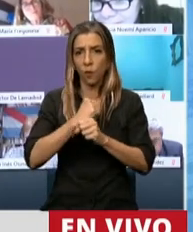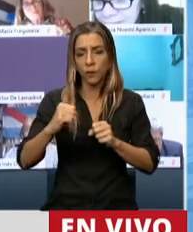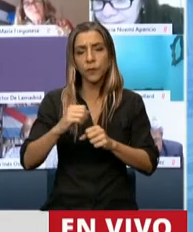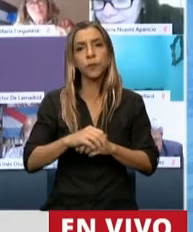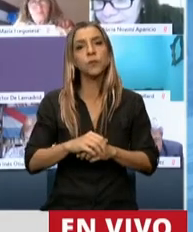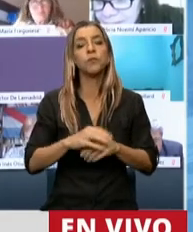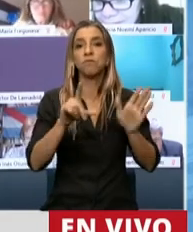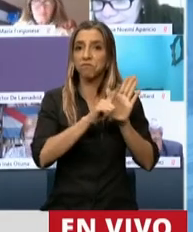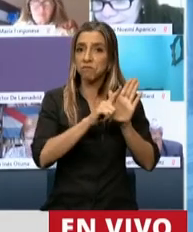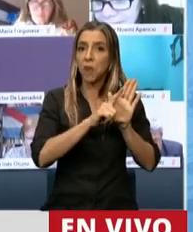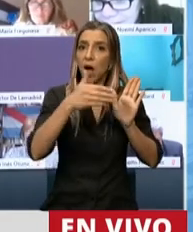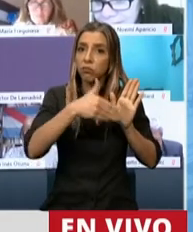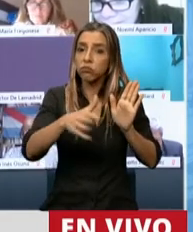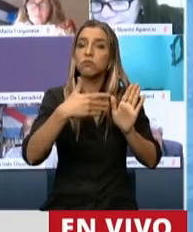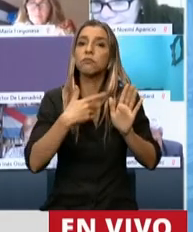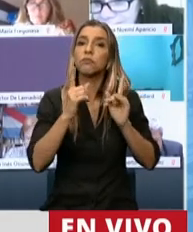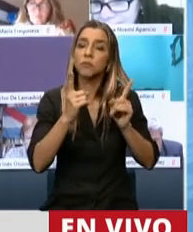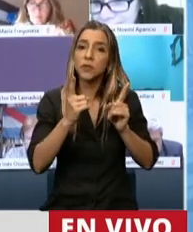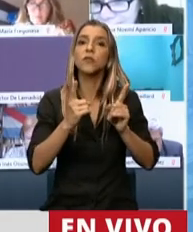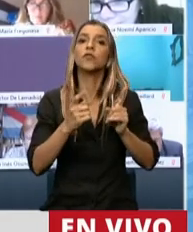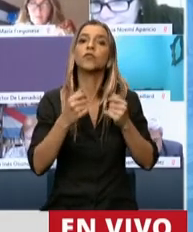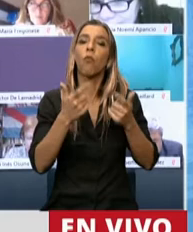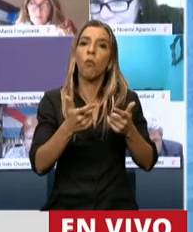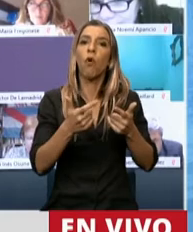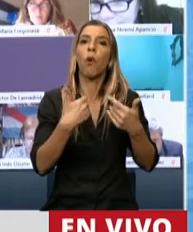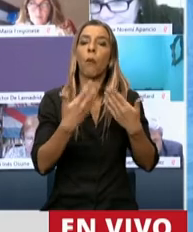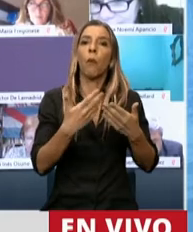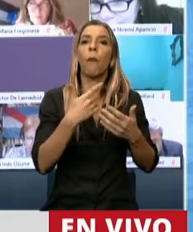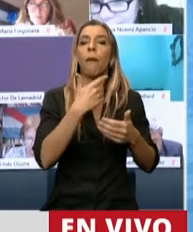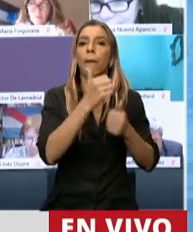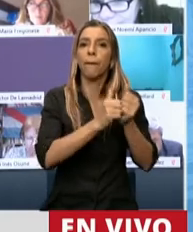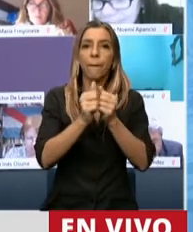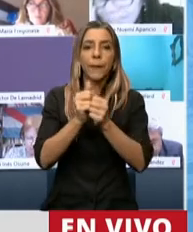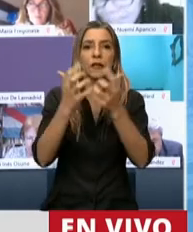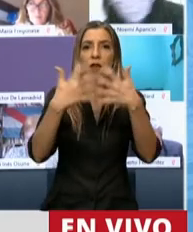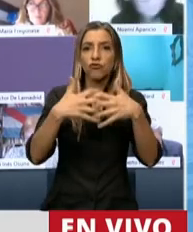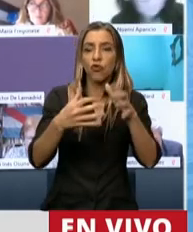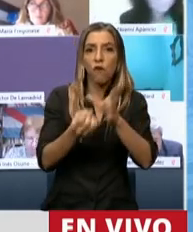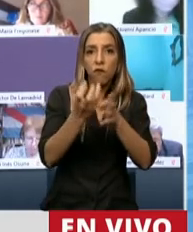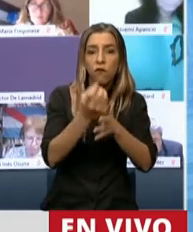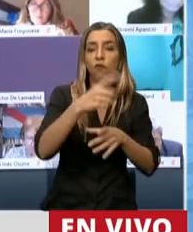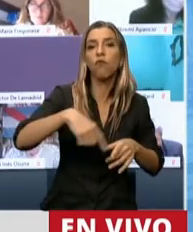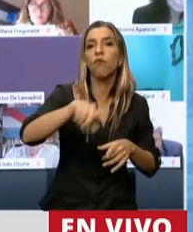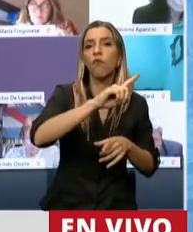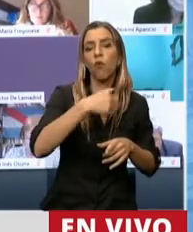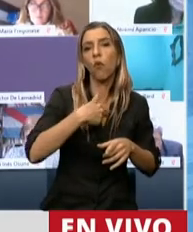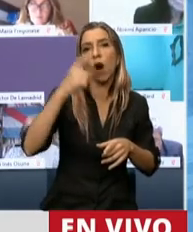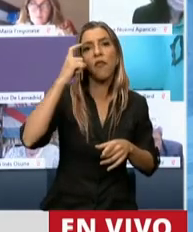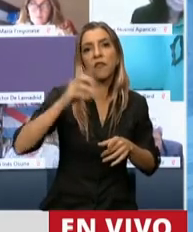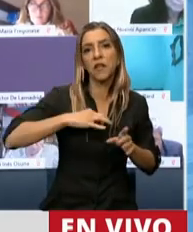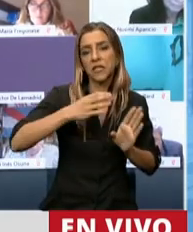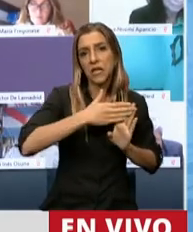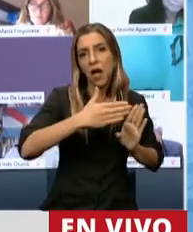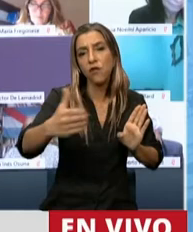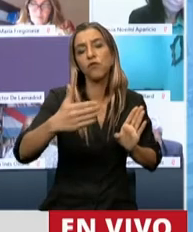creaba un régimen de promoción para las empresas de software que tenía una duración de 10 años y que luego, por suerte,